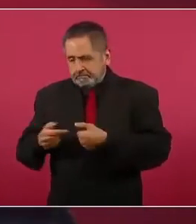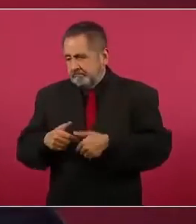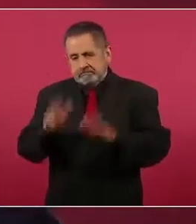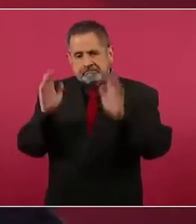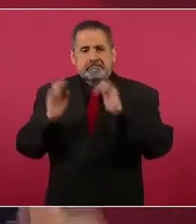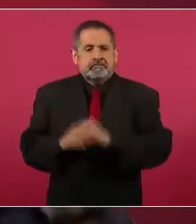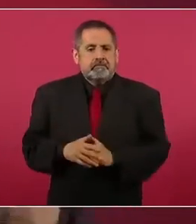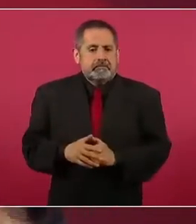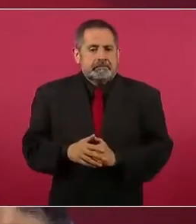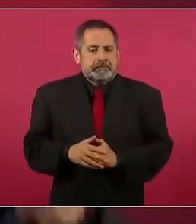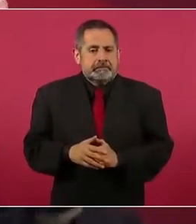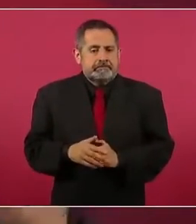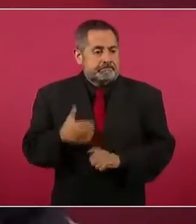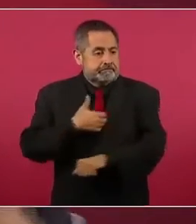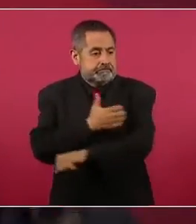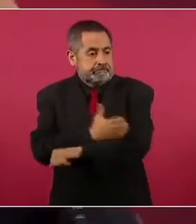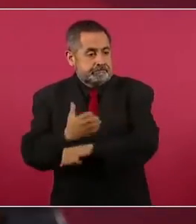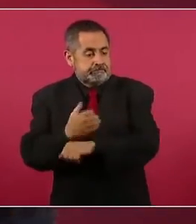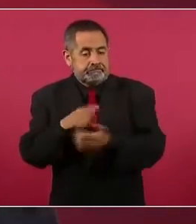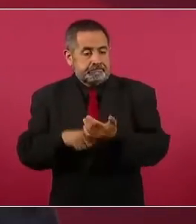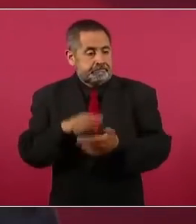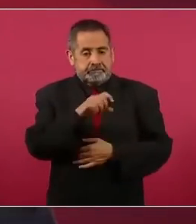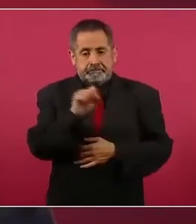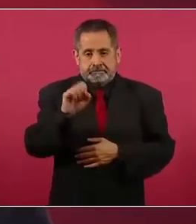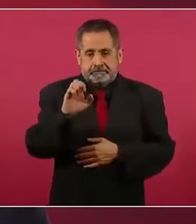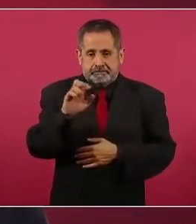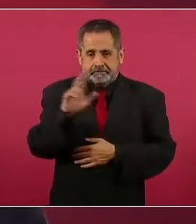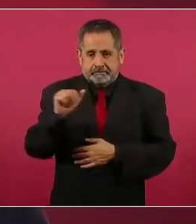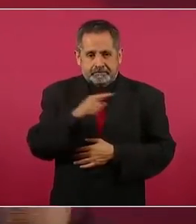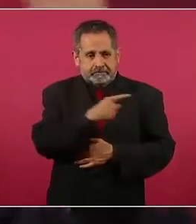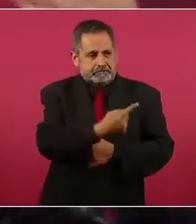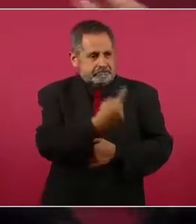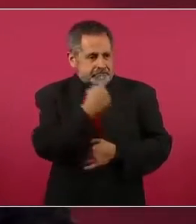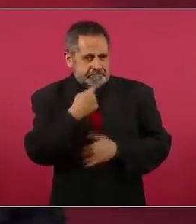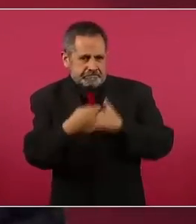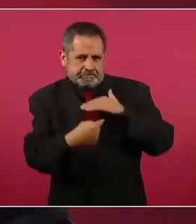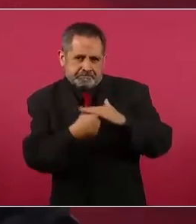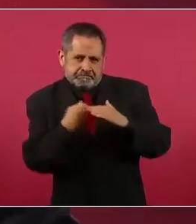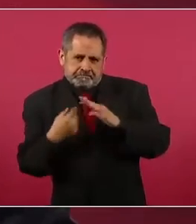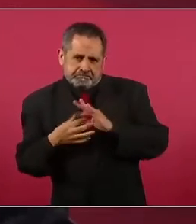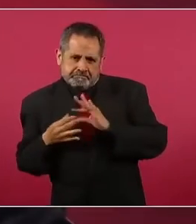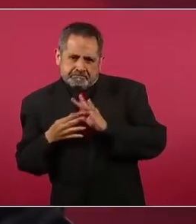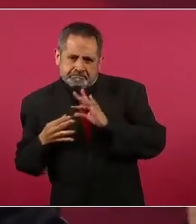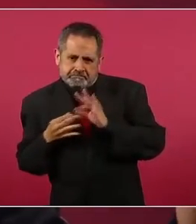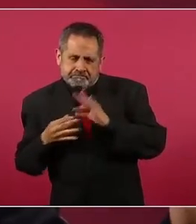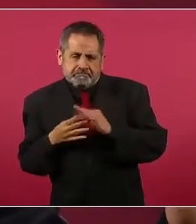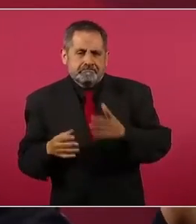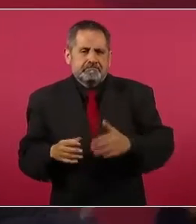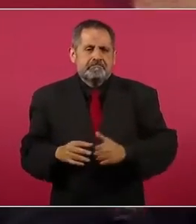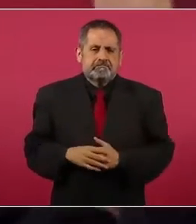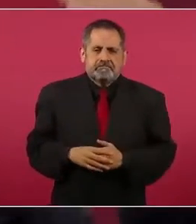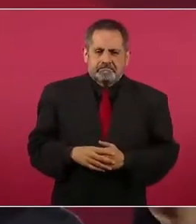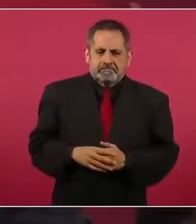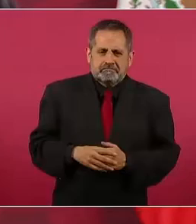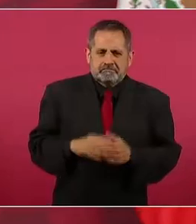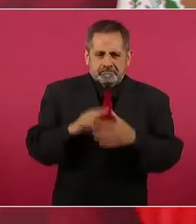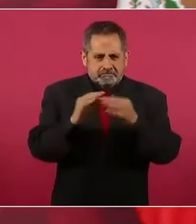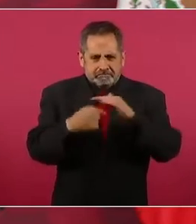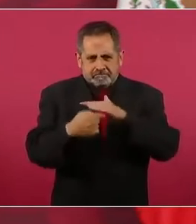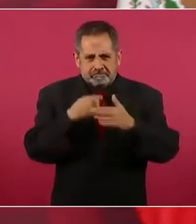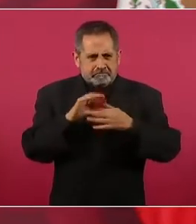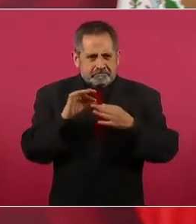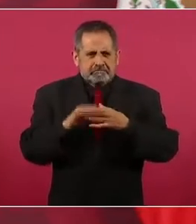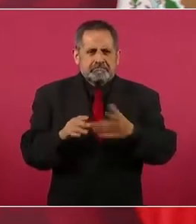Un compañero serrano me dice, ya me habían hecho. Sí, desde antes me había solicitado.